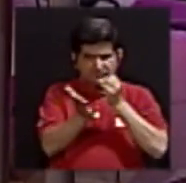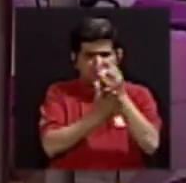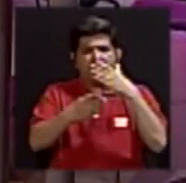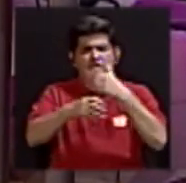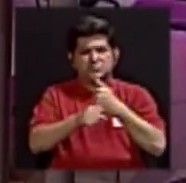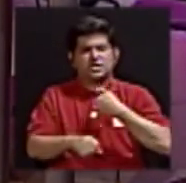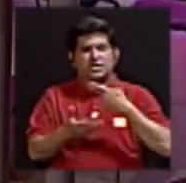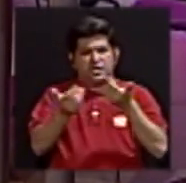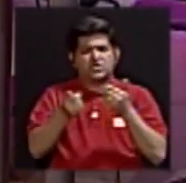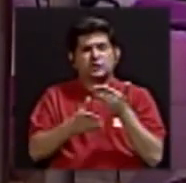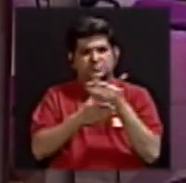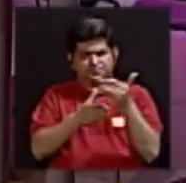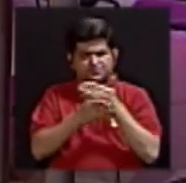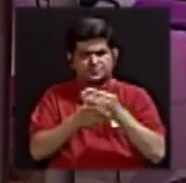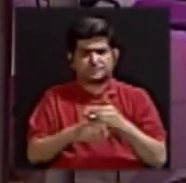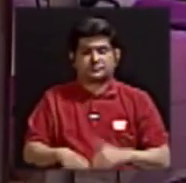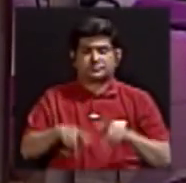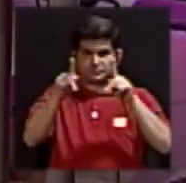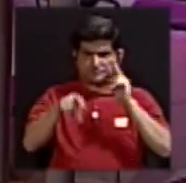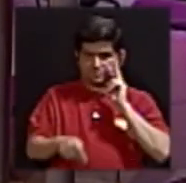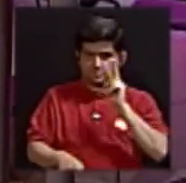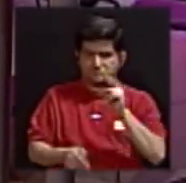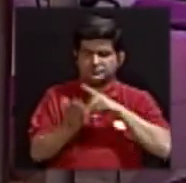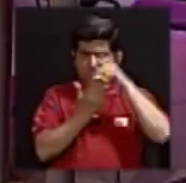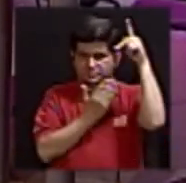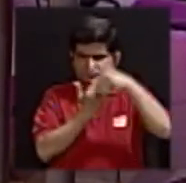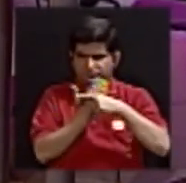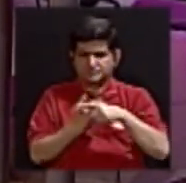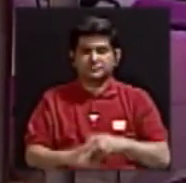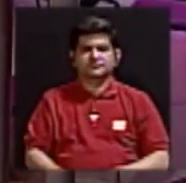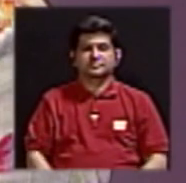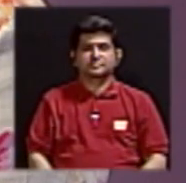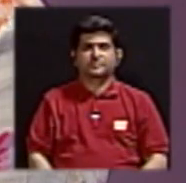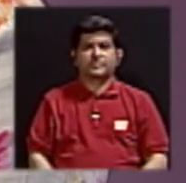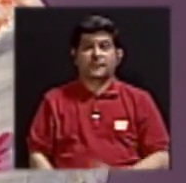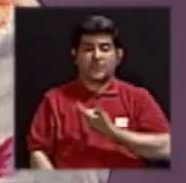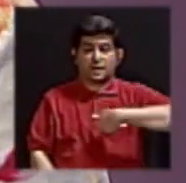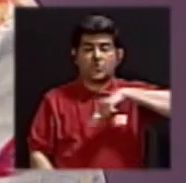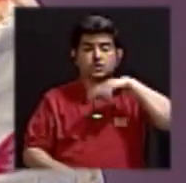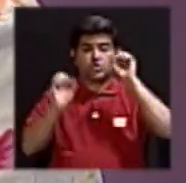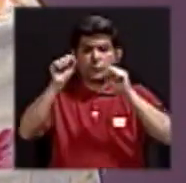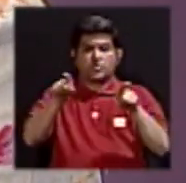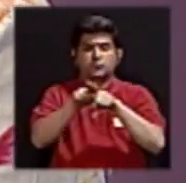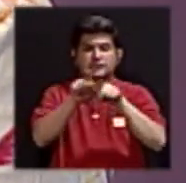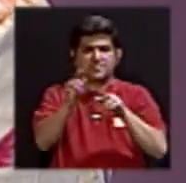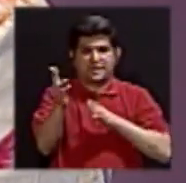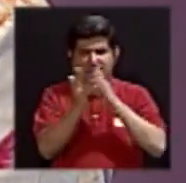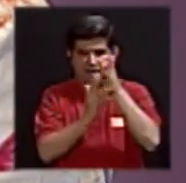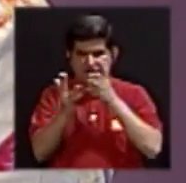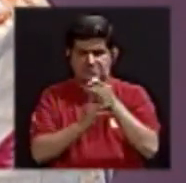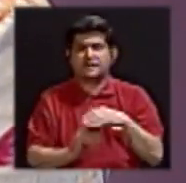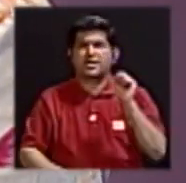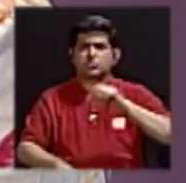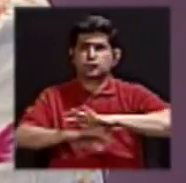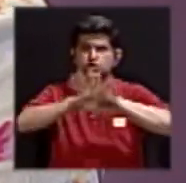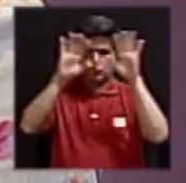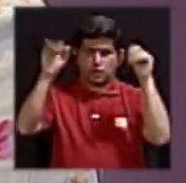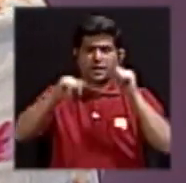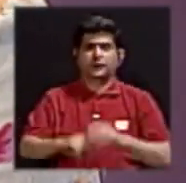que me gustaría que compartiéramos con nuestro público y que podemos también tener acceso a él. Claro que sí.